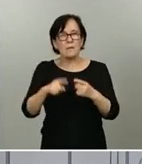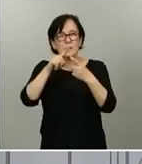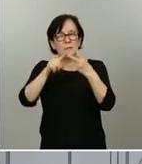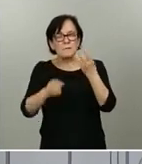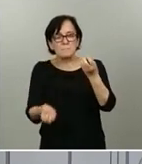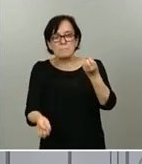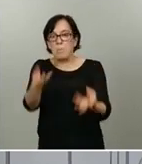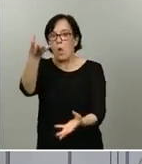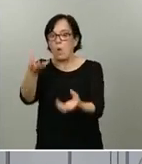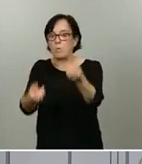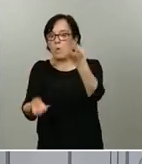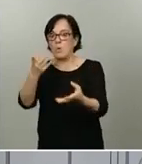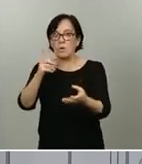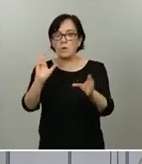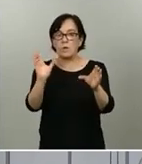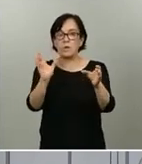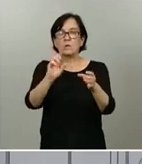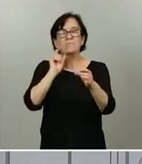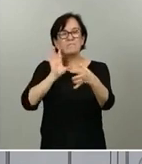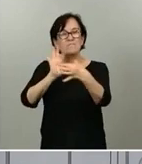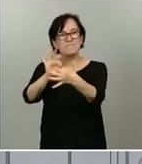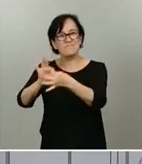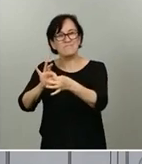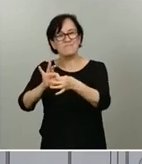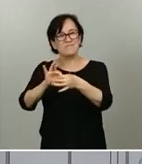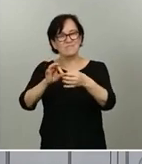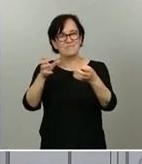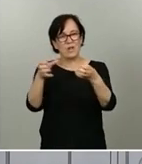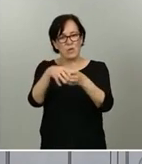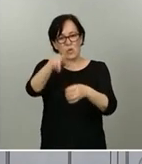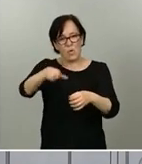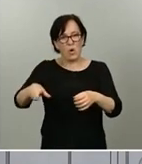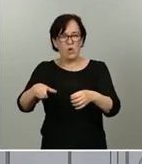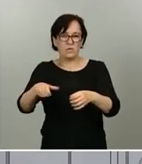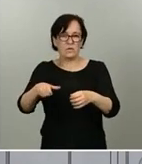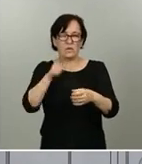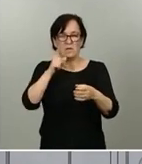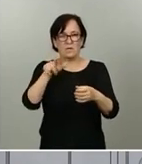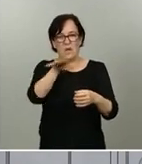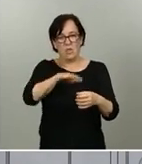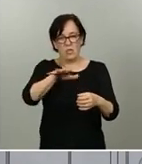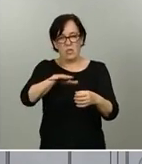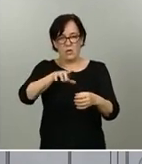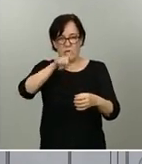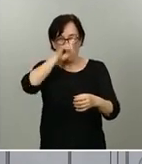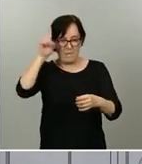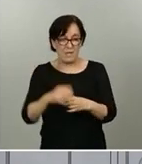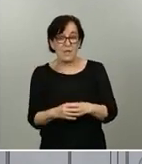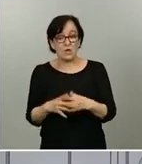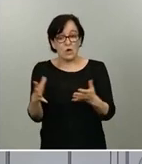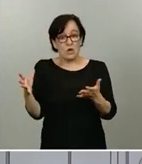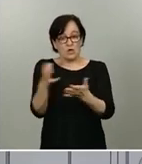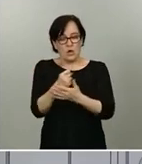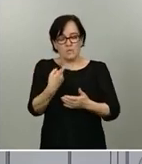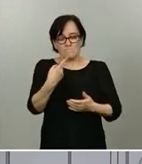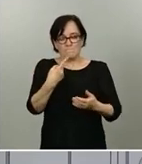o agrupamientos de casos asociados a unos grupos poblacionales concretos en una zona de Madrid. Todo esto nos incitó a